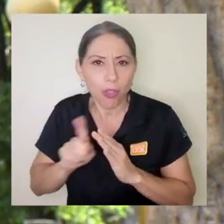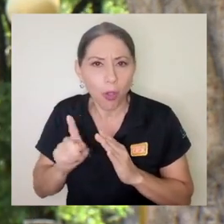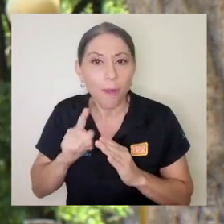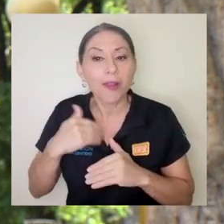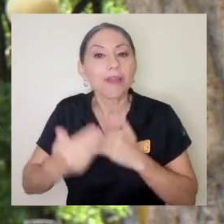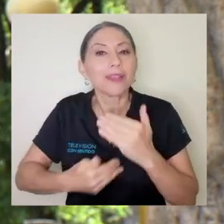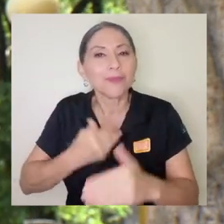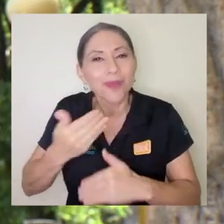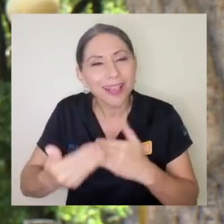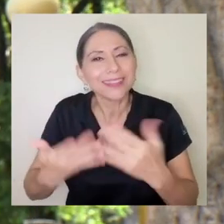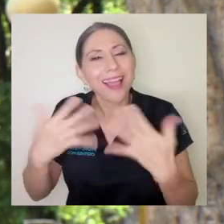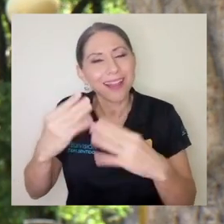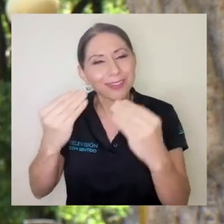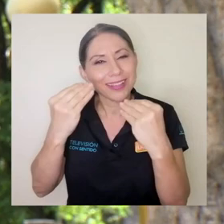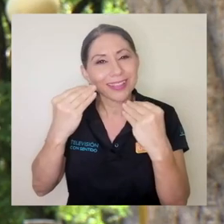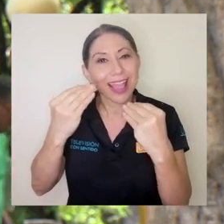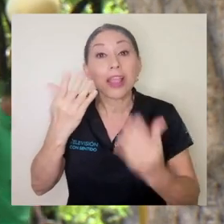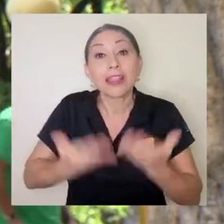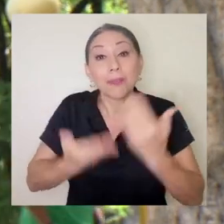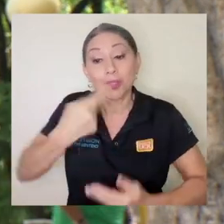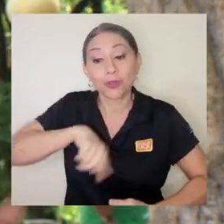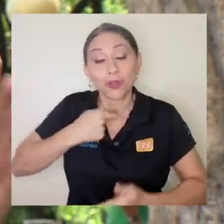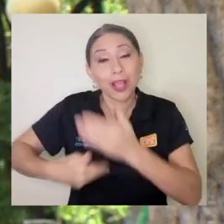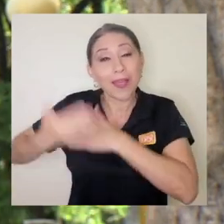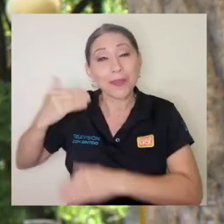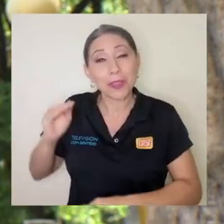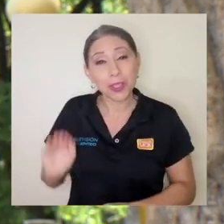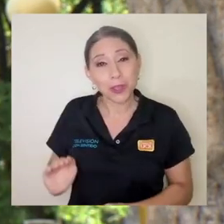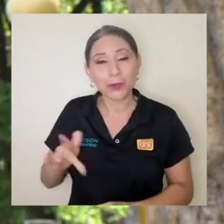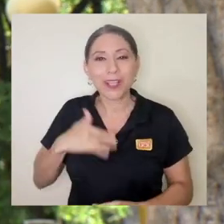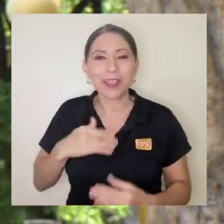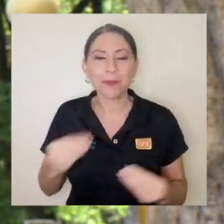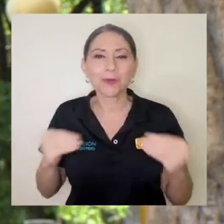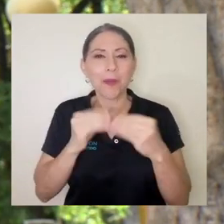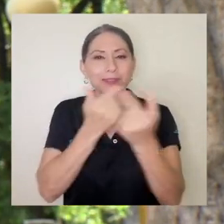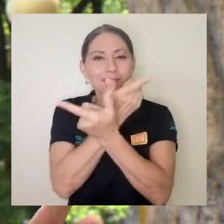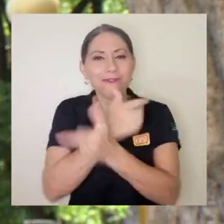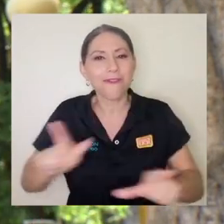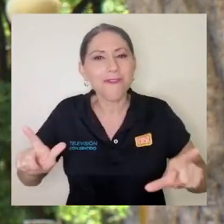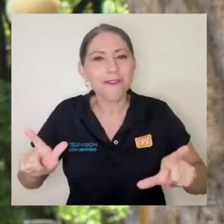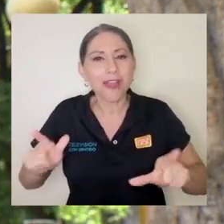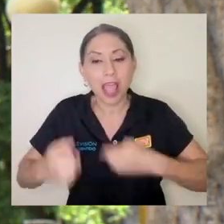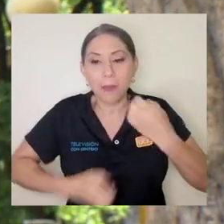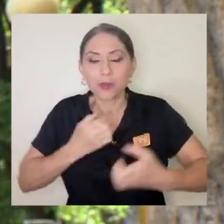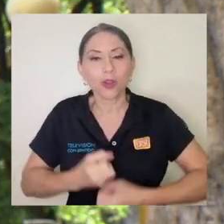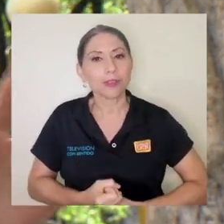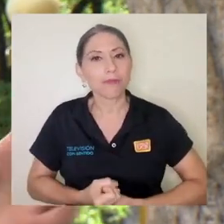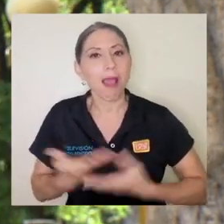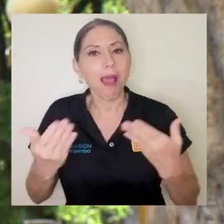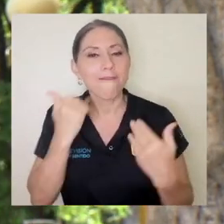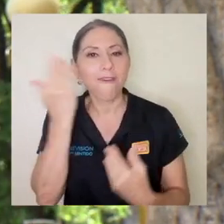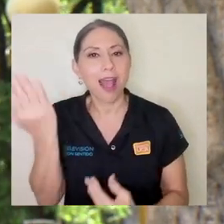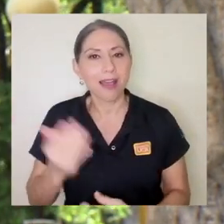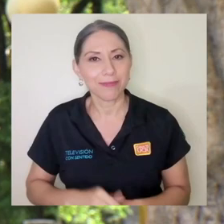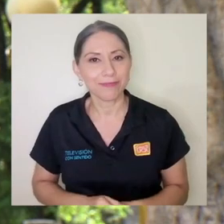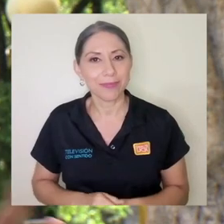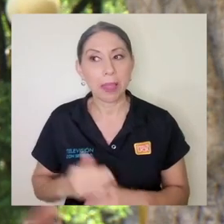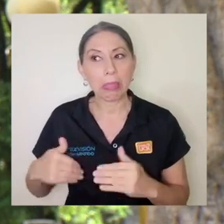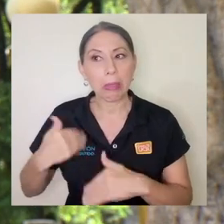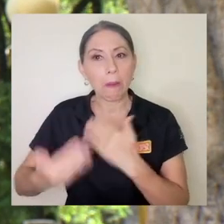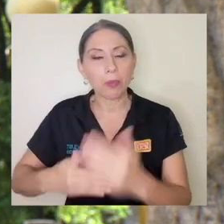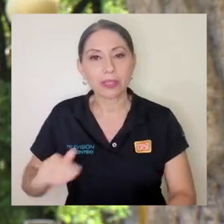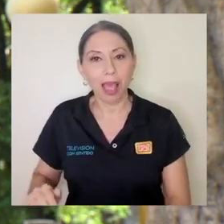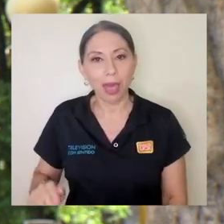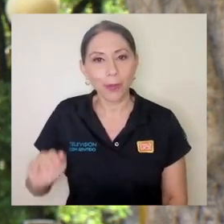y entonces de niños sentimos mayor libertad o expresamos las emociones con